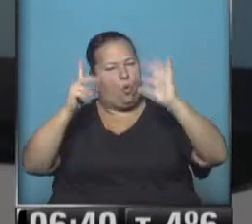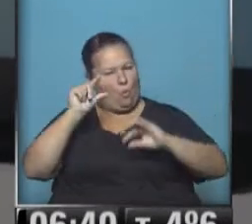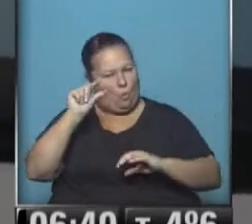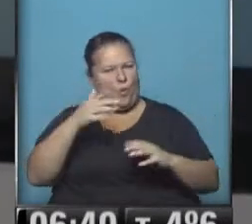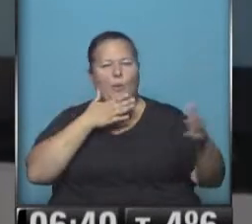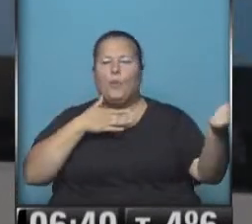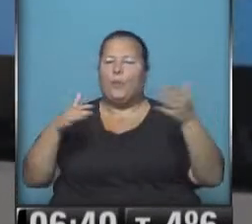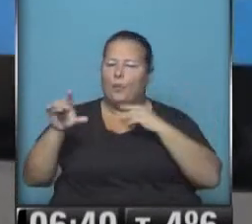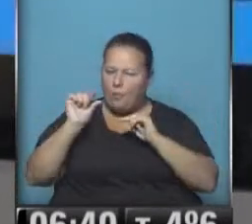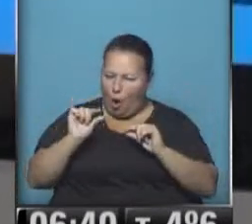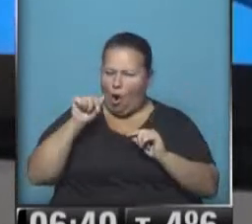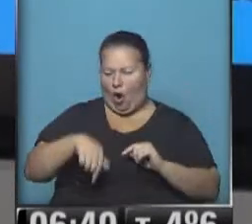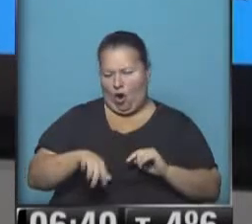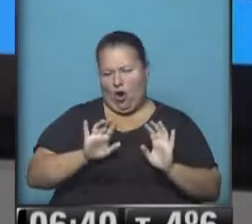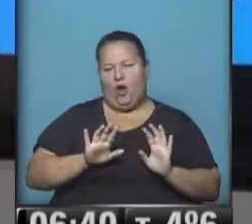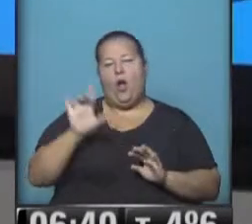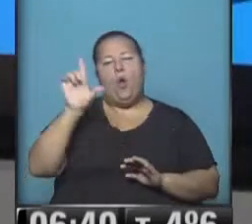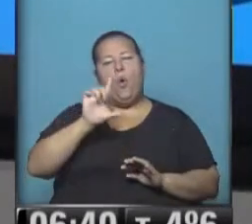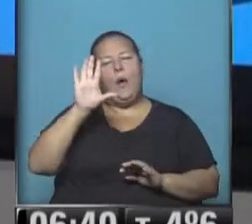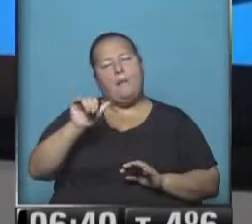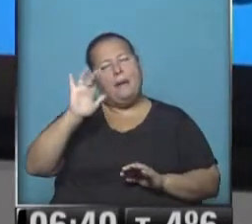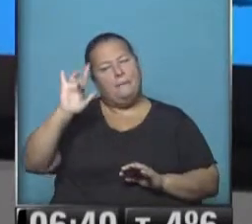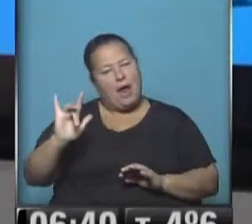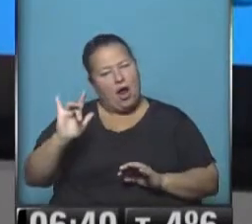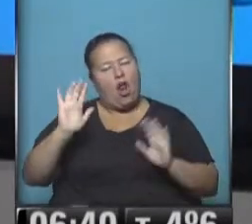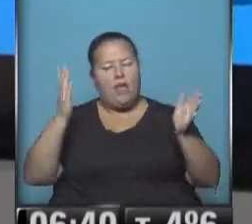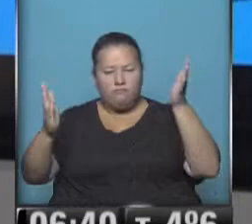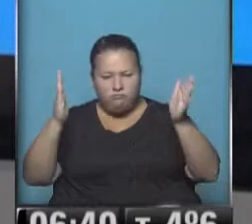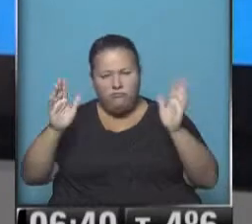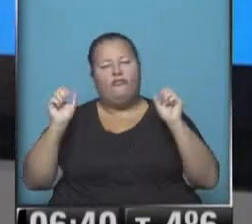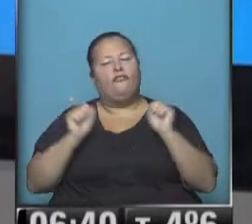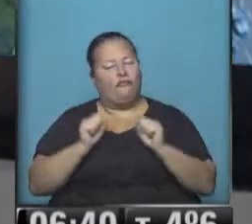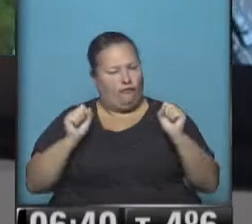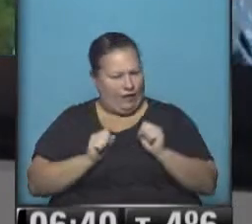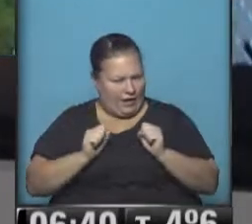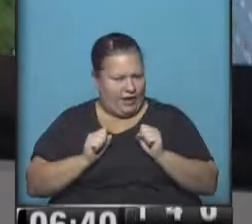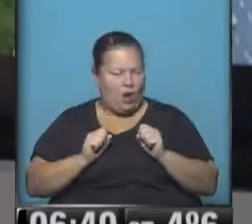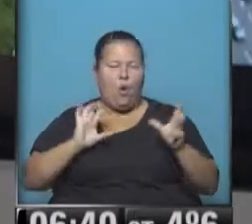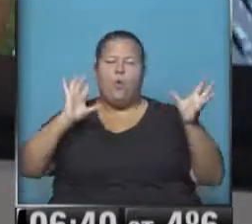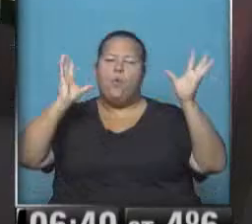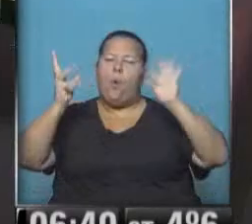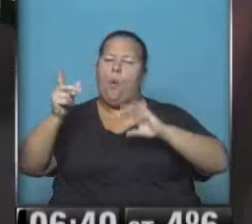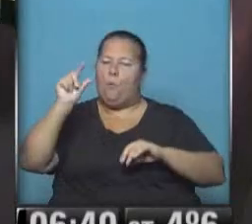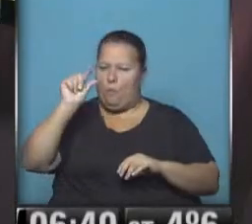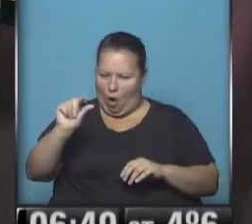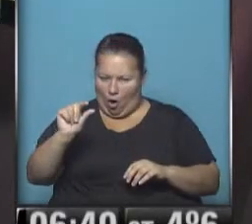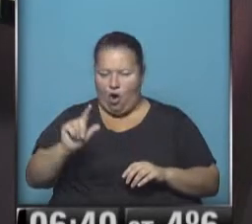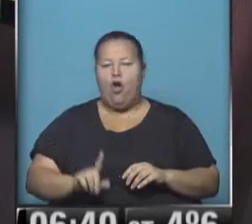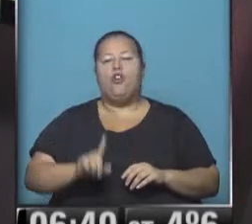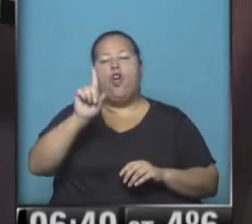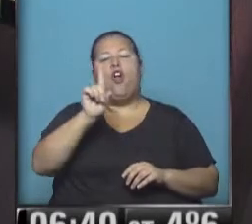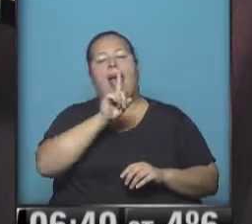poquito viento también para hoy. Lunes, martes, miércoles, en principio frío, con poca nubosidad. Y en el